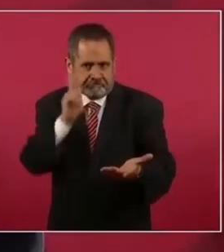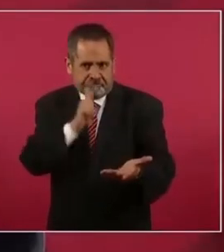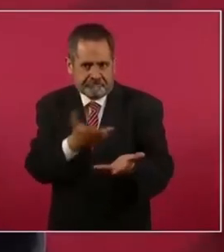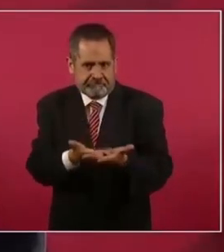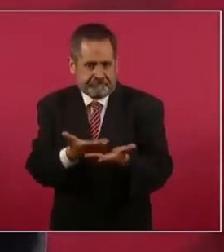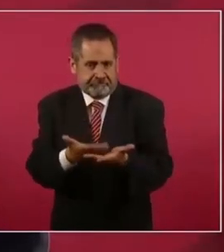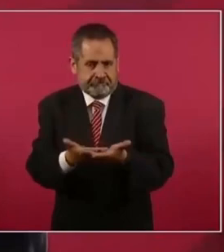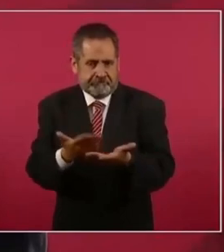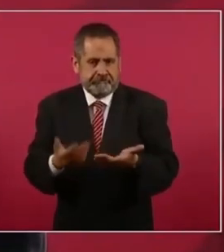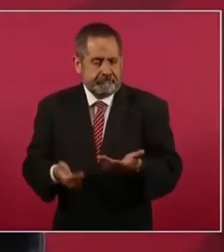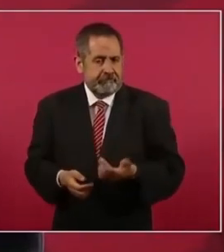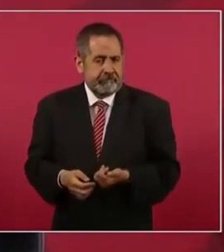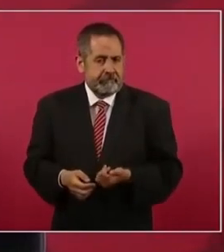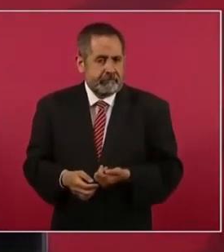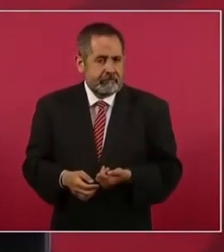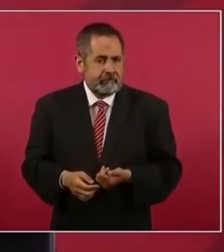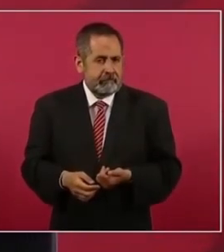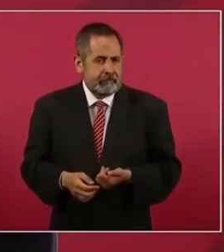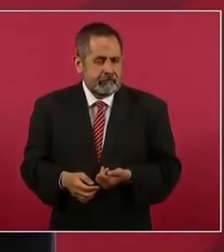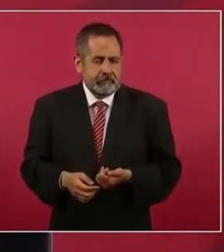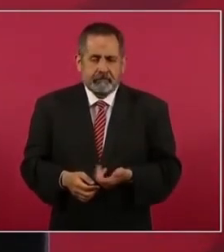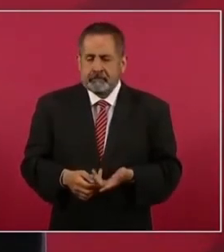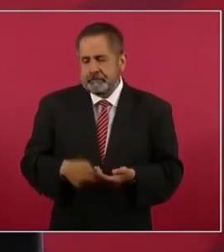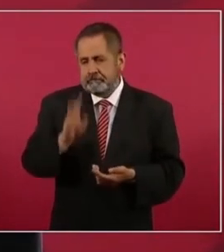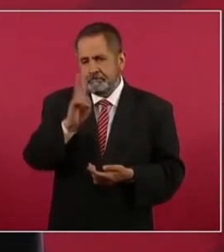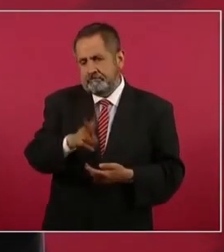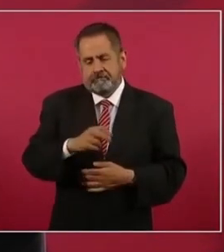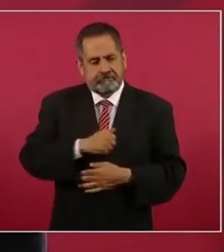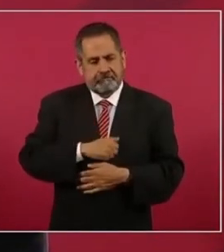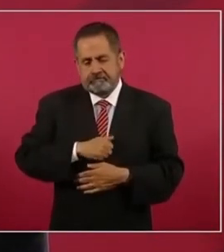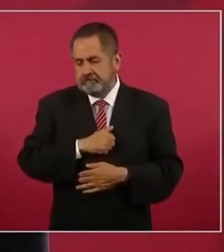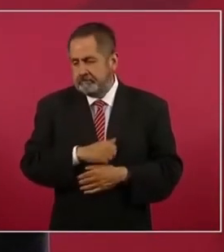es muy lamentable